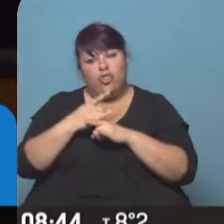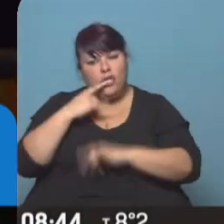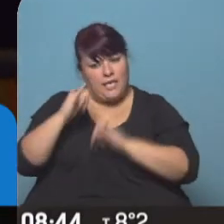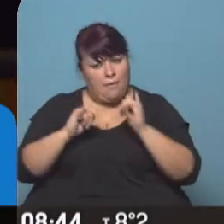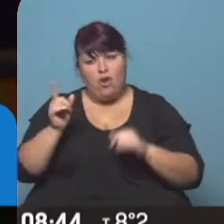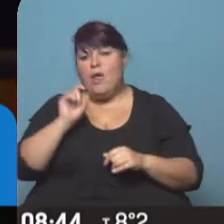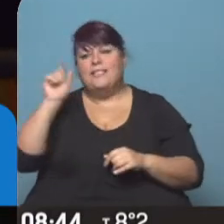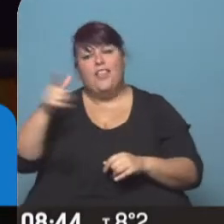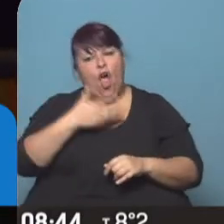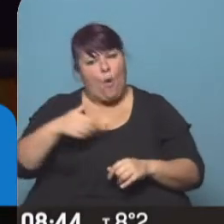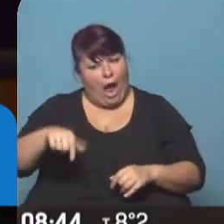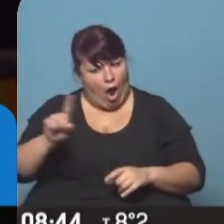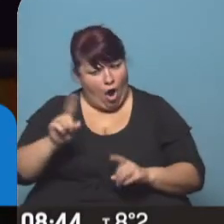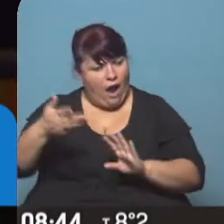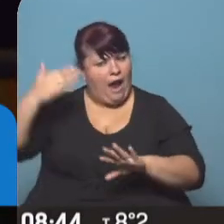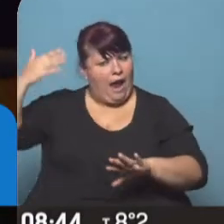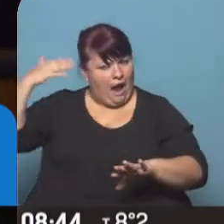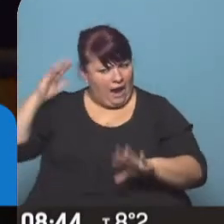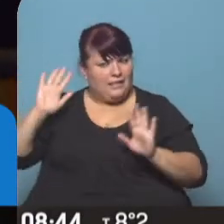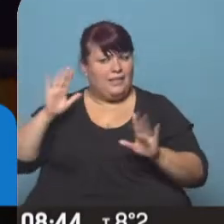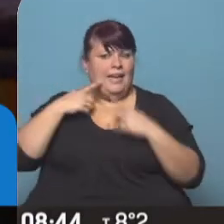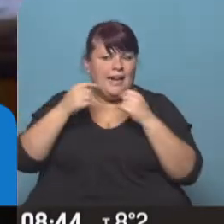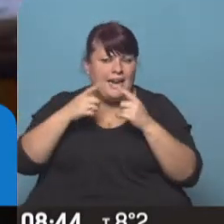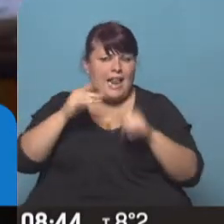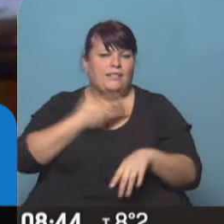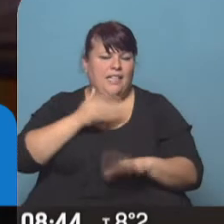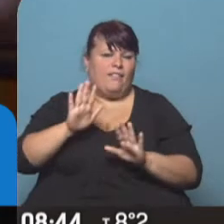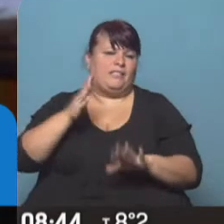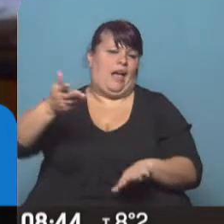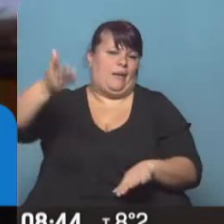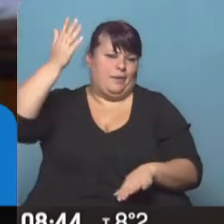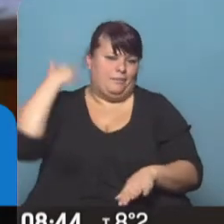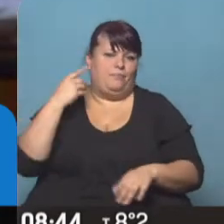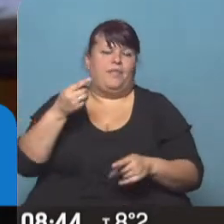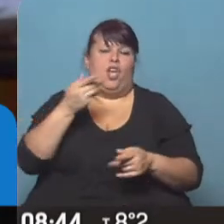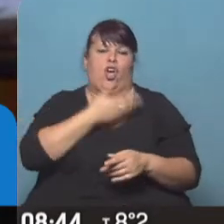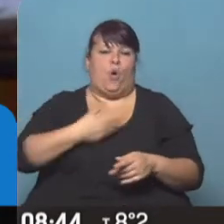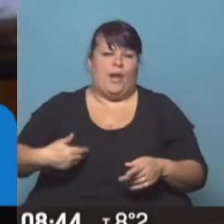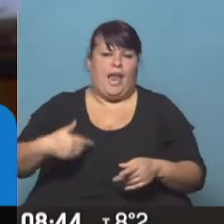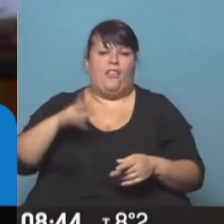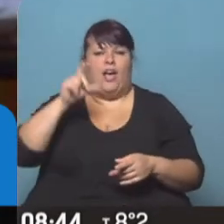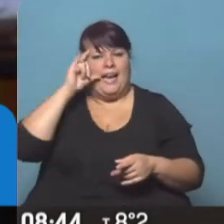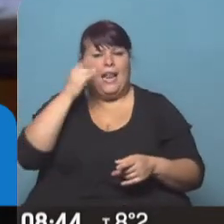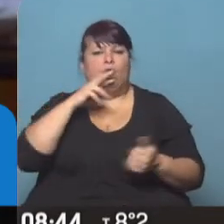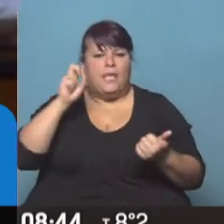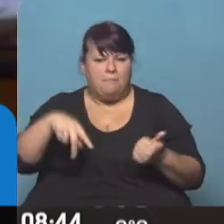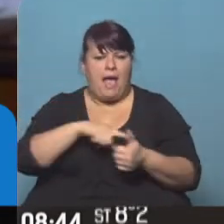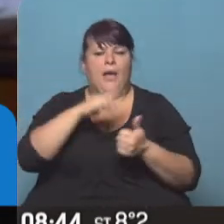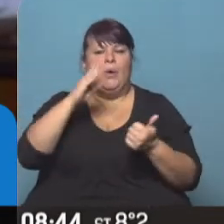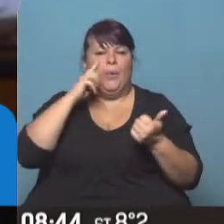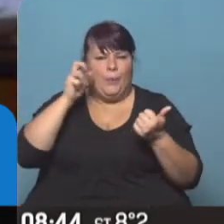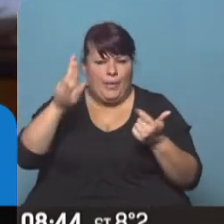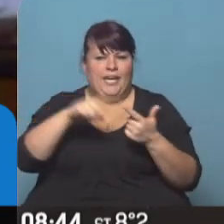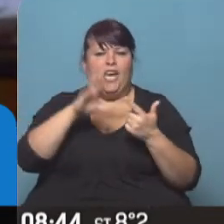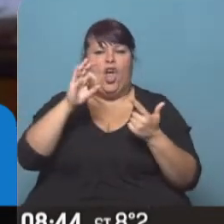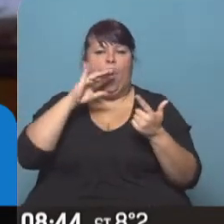digo, no es del Gobierno actual. Es un reclamo que Santa Fe ha venido haciendo a través del gobernador Reutemann, Wiener,